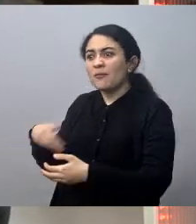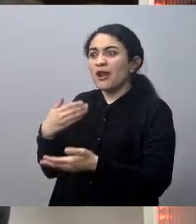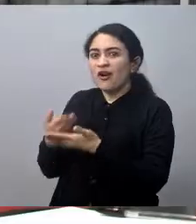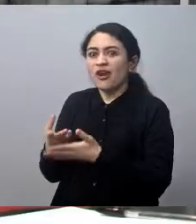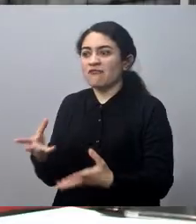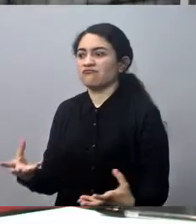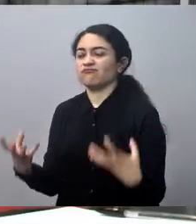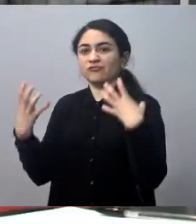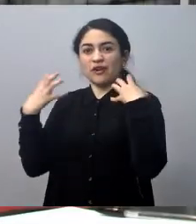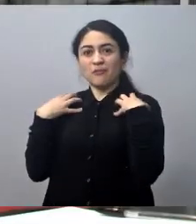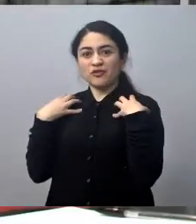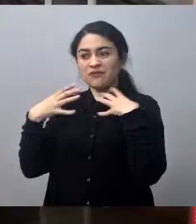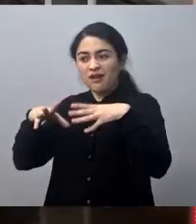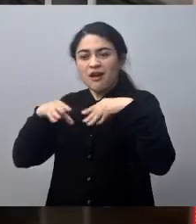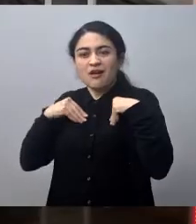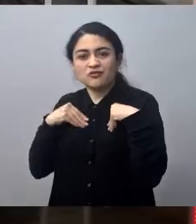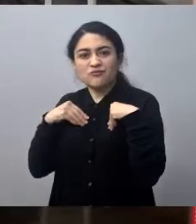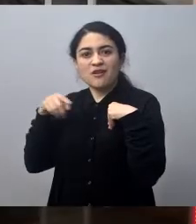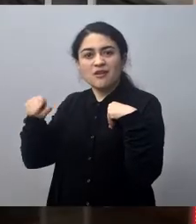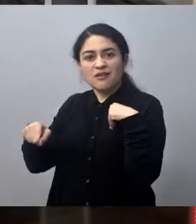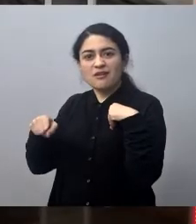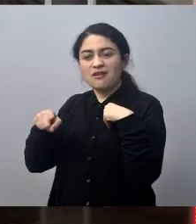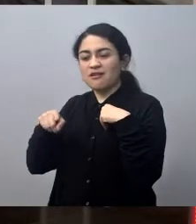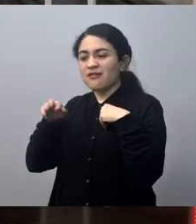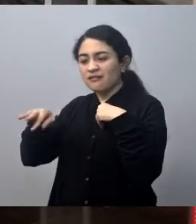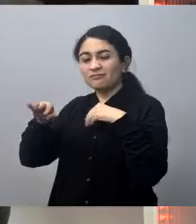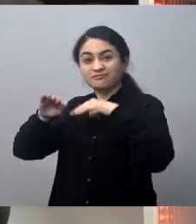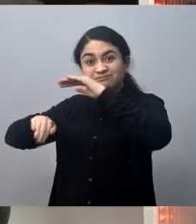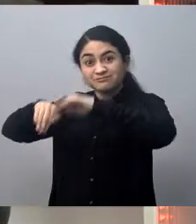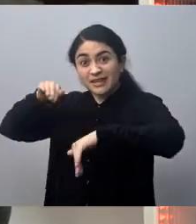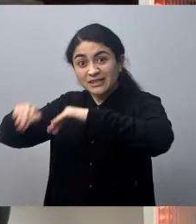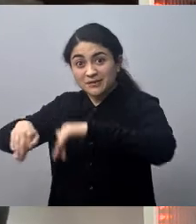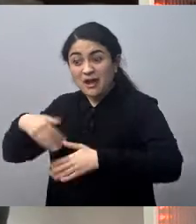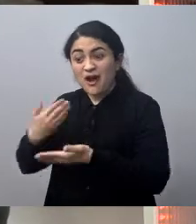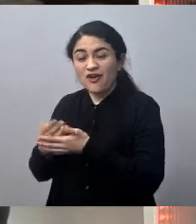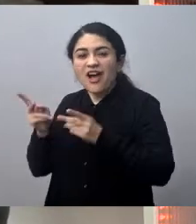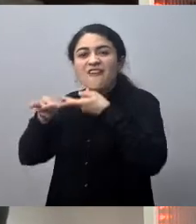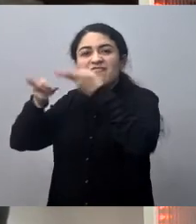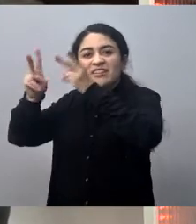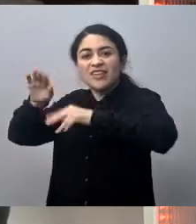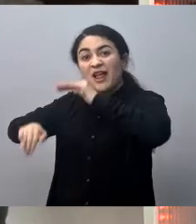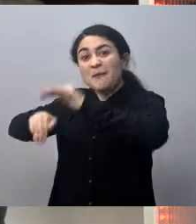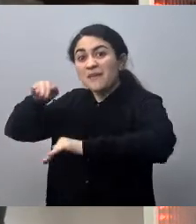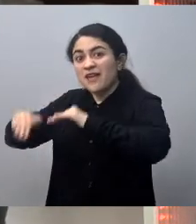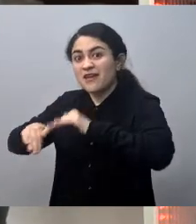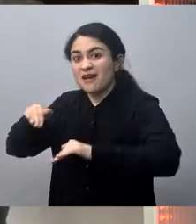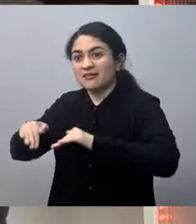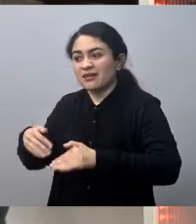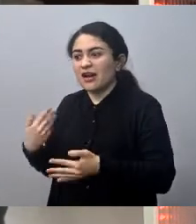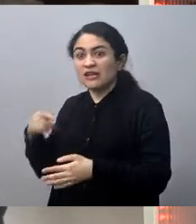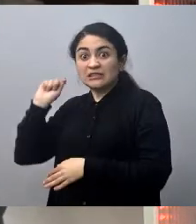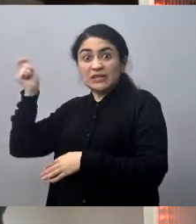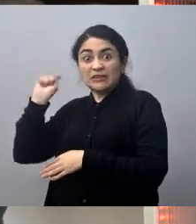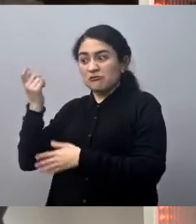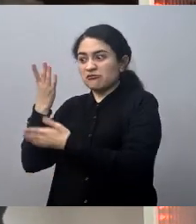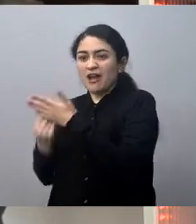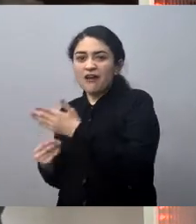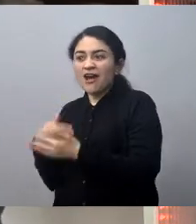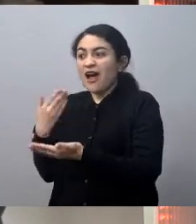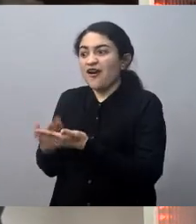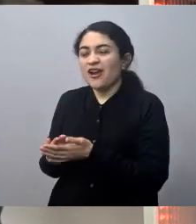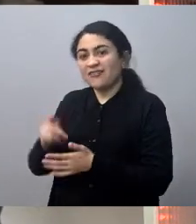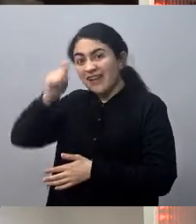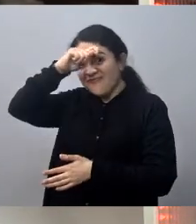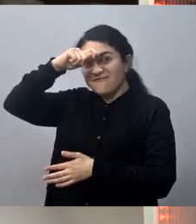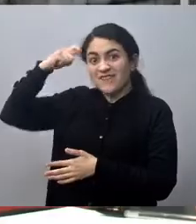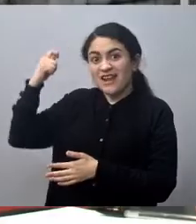avanza eso? ¿con cuánto tendrá esta playa habilitada para lo que se viene? Porque después de estas fiestas patrias, ¿no es cierto? Ya rápidamente se avecina lo